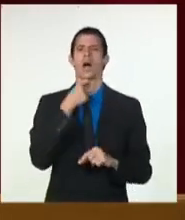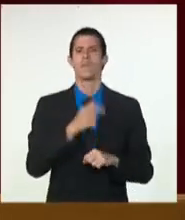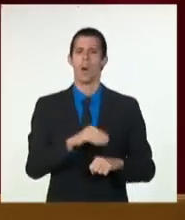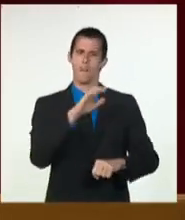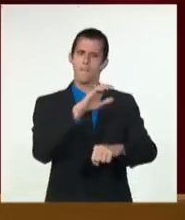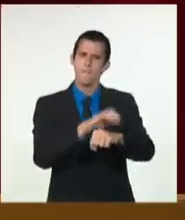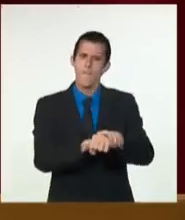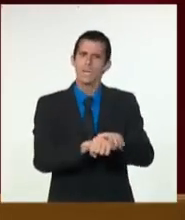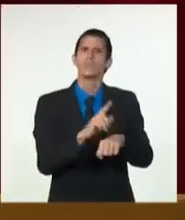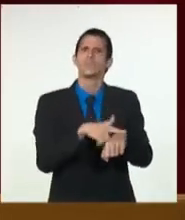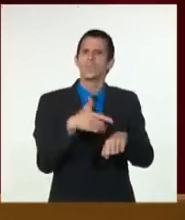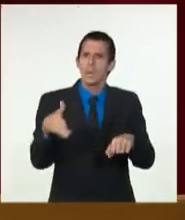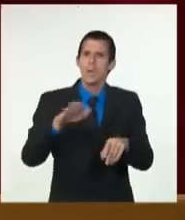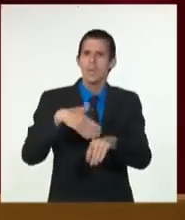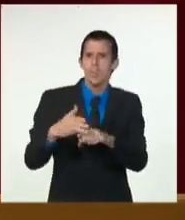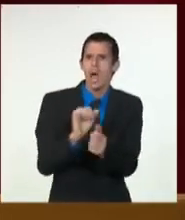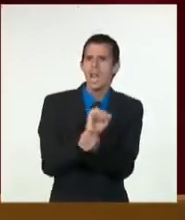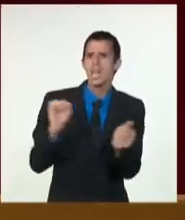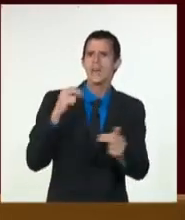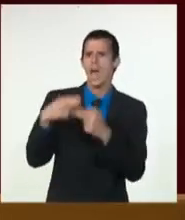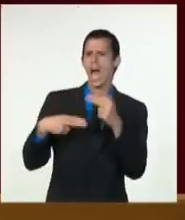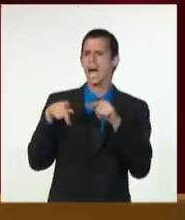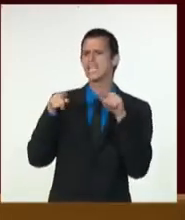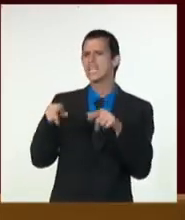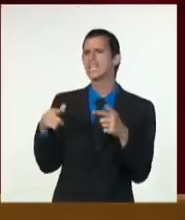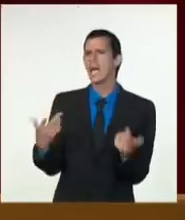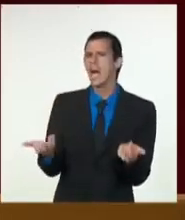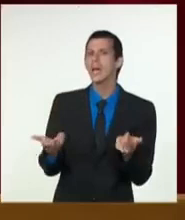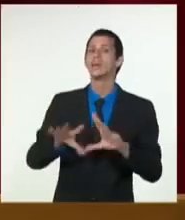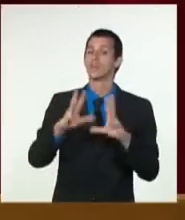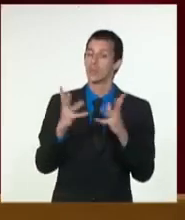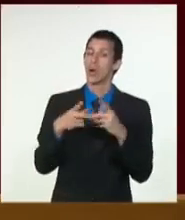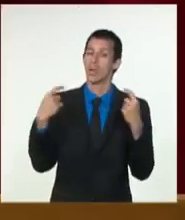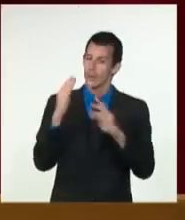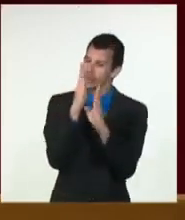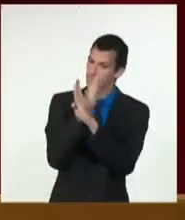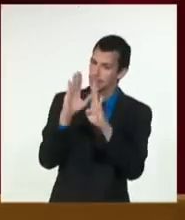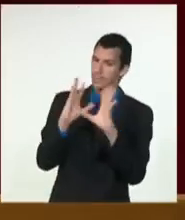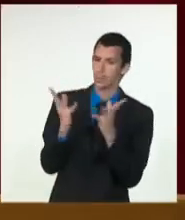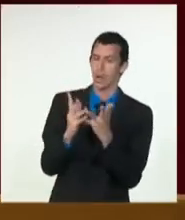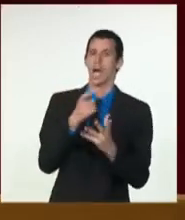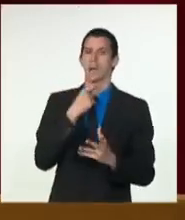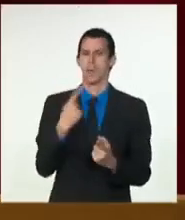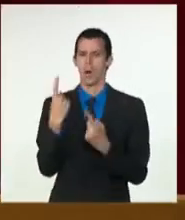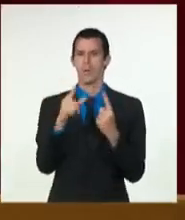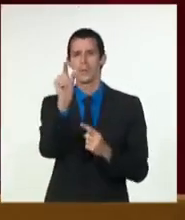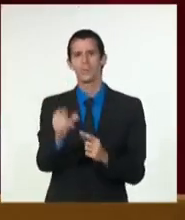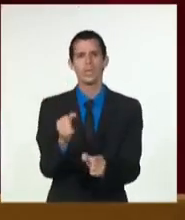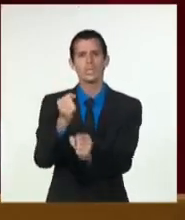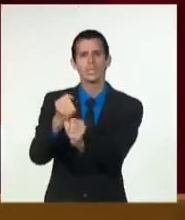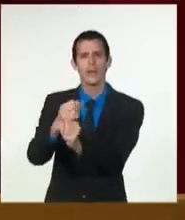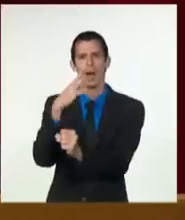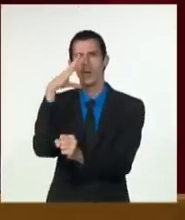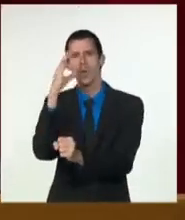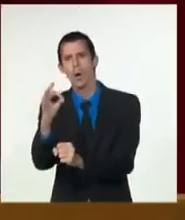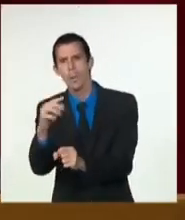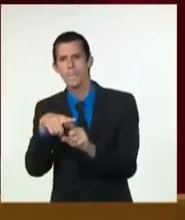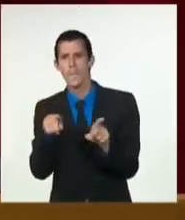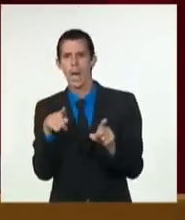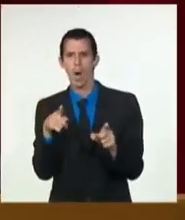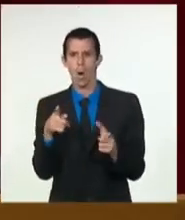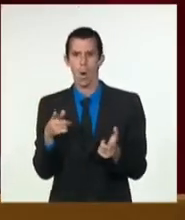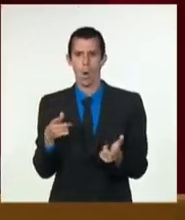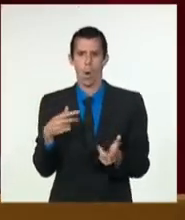otros. No podemos permitir que quienes no trabajan no aportan y se mueven en un entorno de